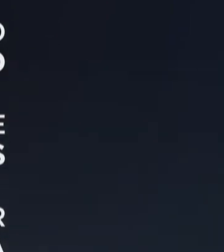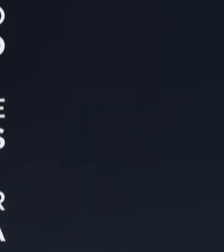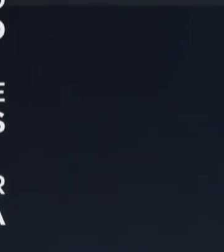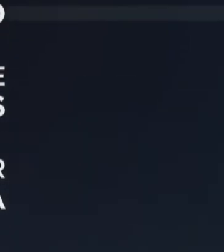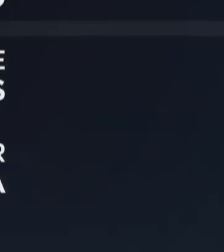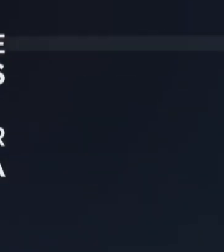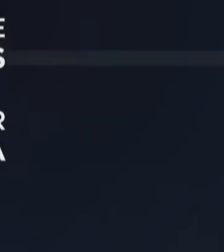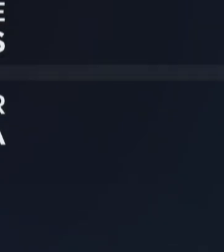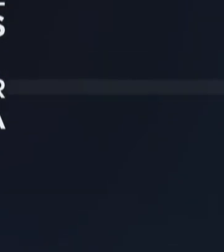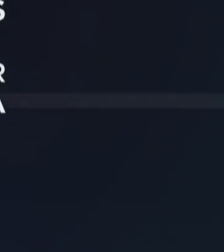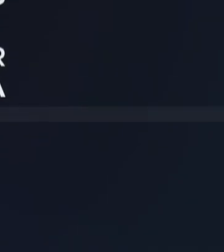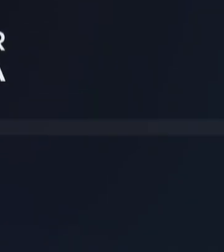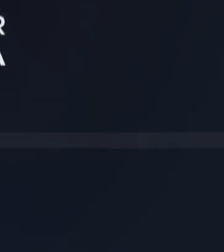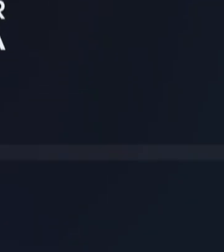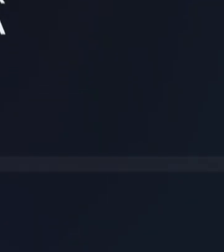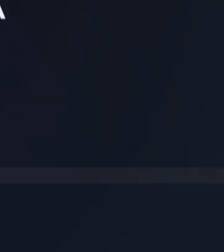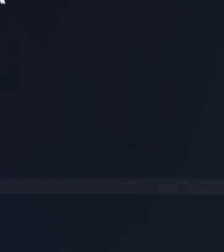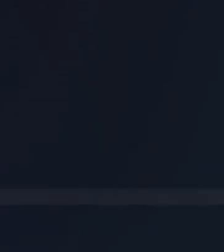Ley.